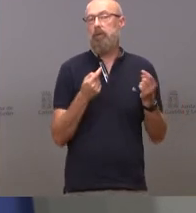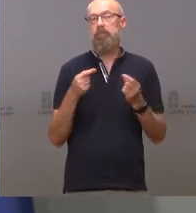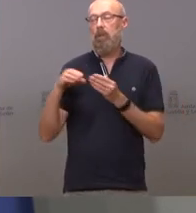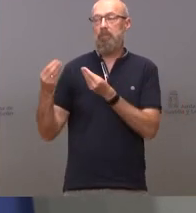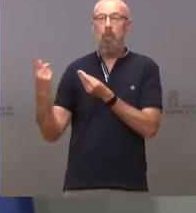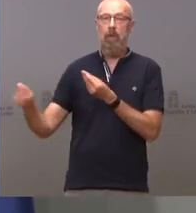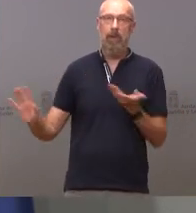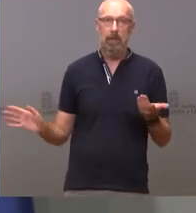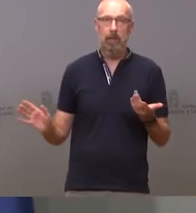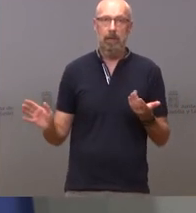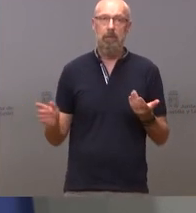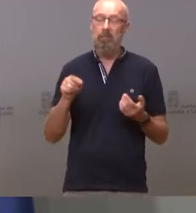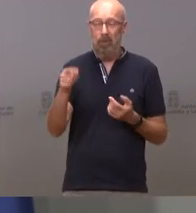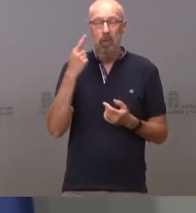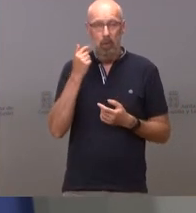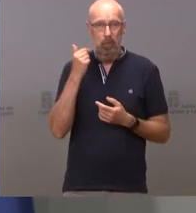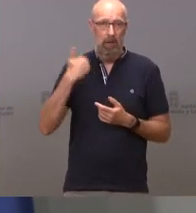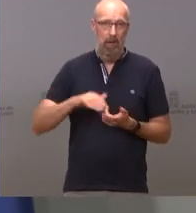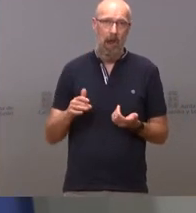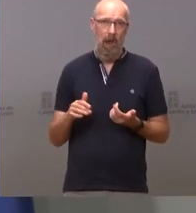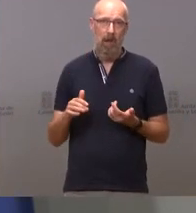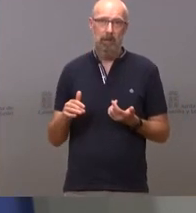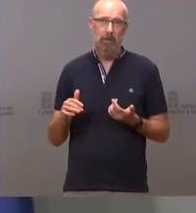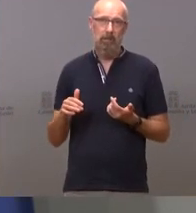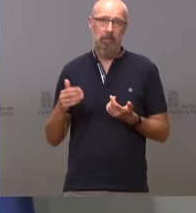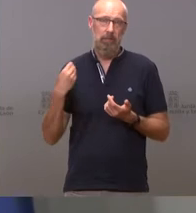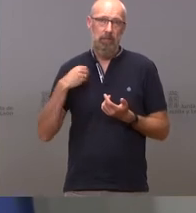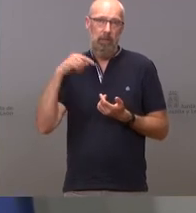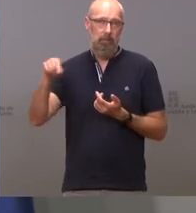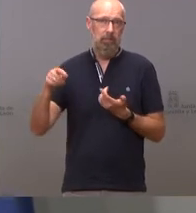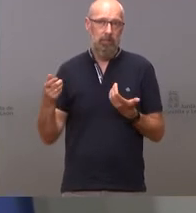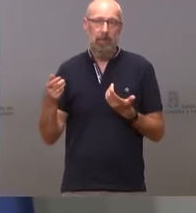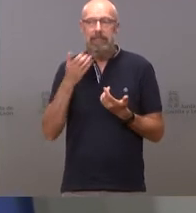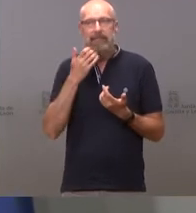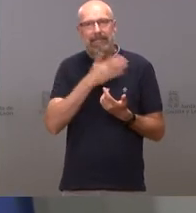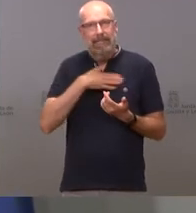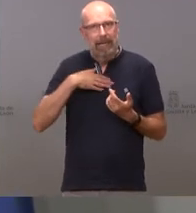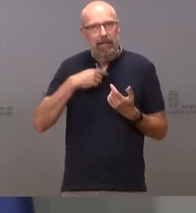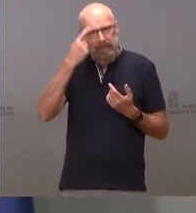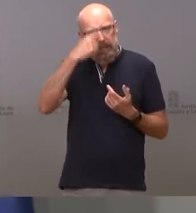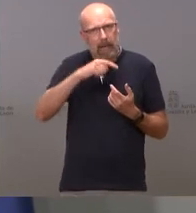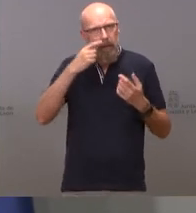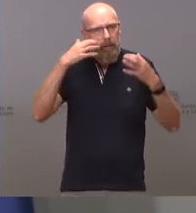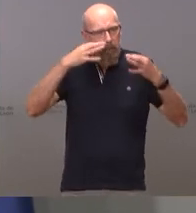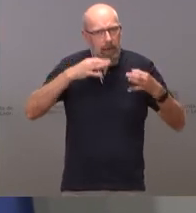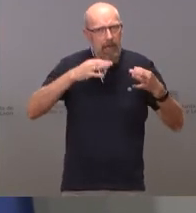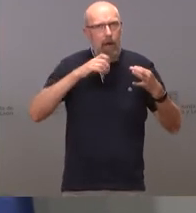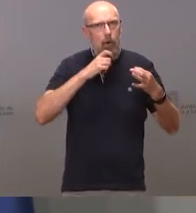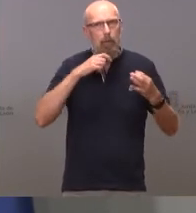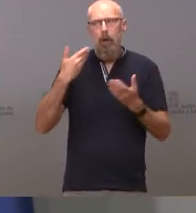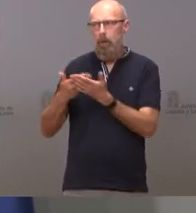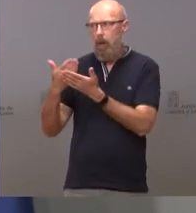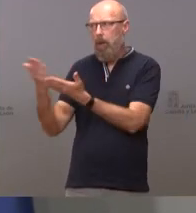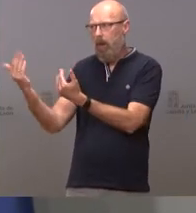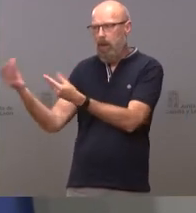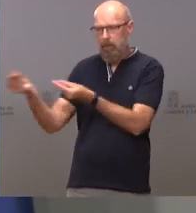ver al Partido Socialista de Castilla y León volar en círculo sobre la crisis pero si lo que queremos es saber lo que ha pasado esos papeles tienen que estar ahí